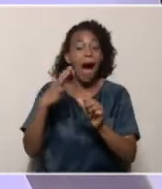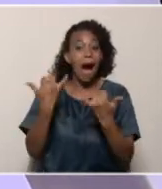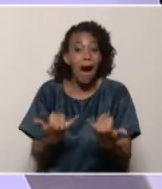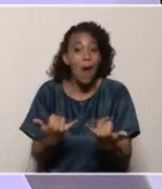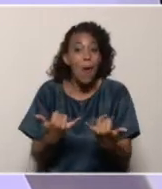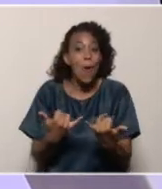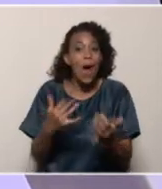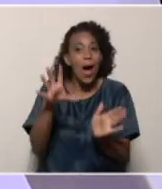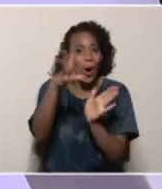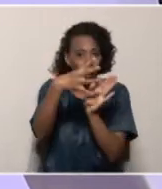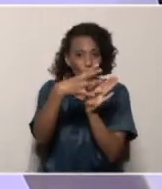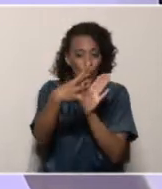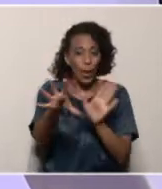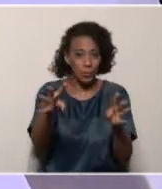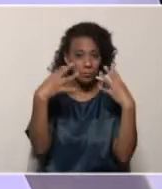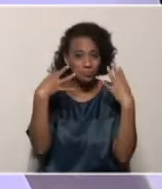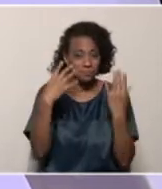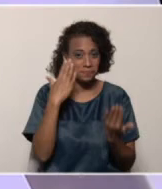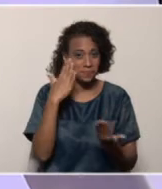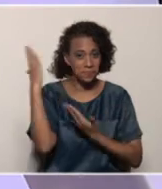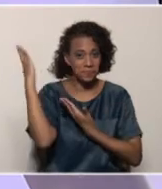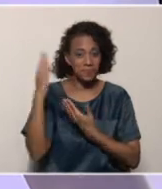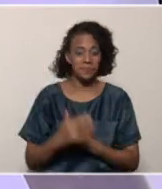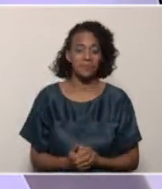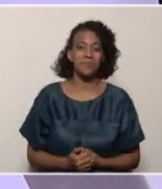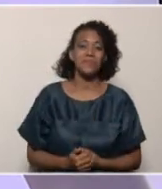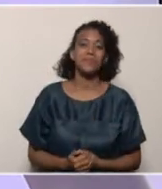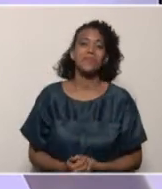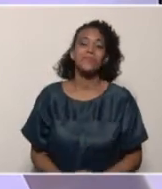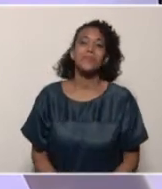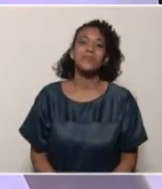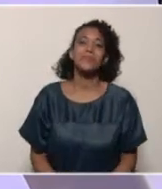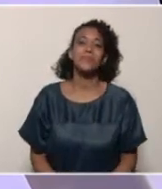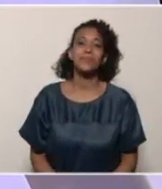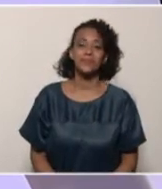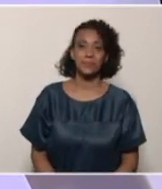a ver el siguiente video que tiene que ver con las actividades de vinculación sociolaboral.